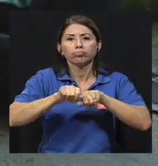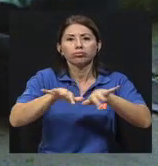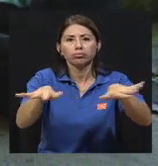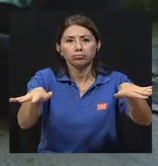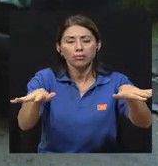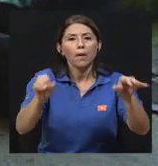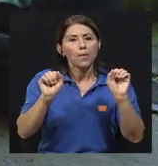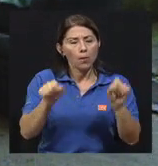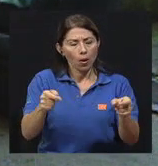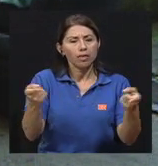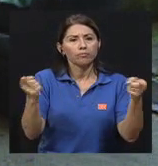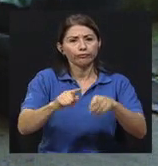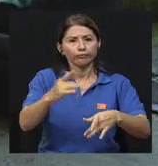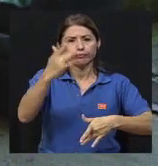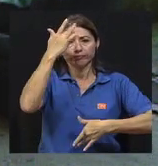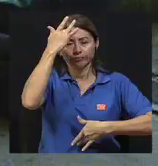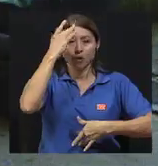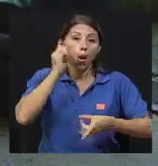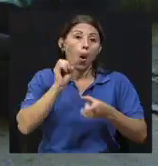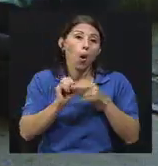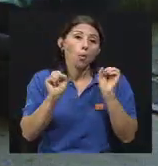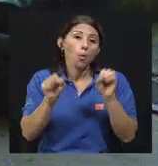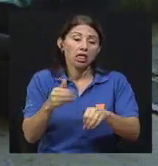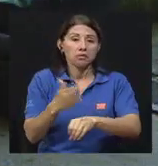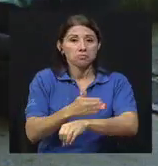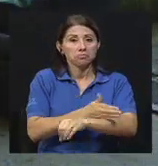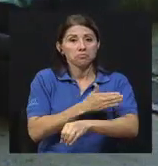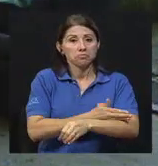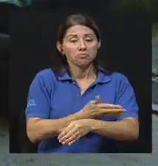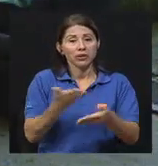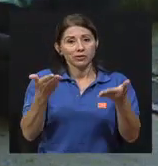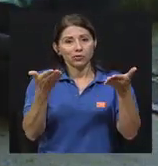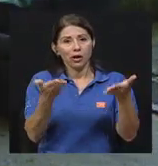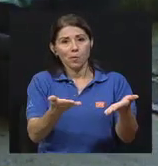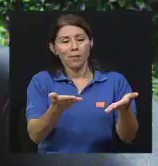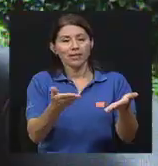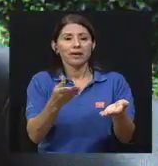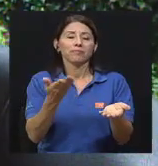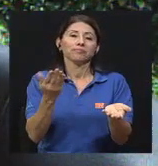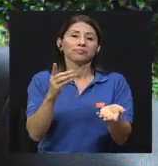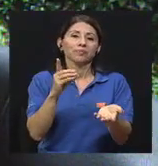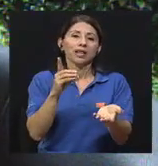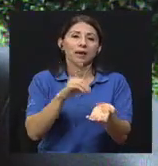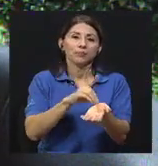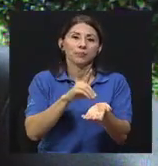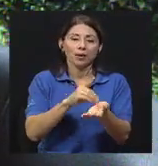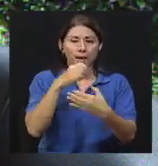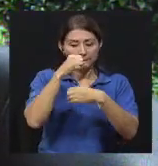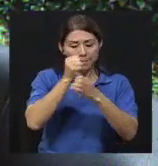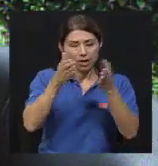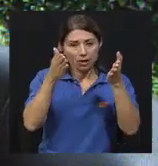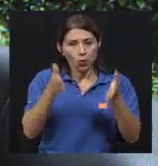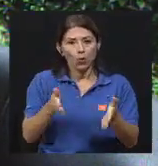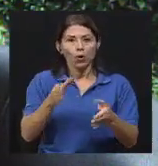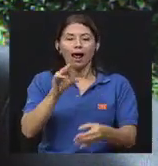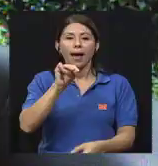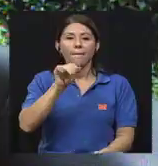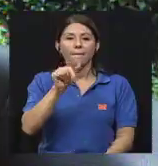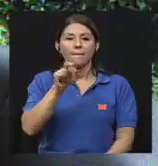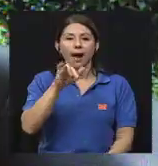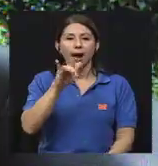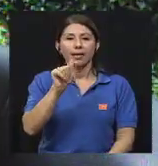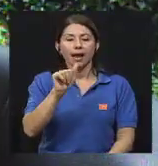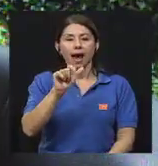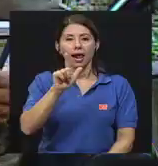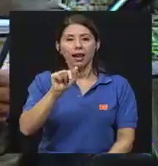repetía, poder afectarnos o no nuestra salud. Para esto nos acompaña la microbióloga María